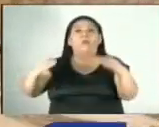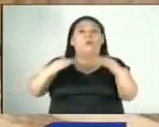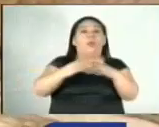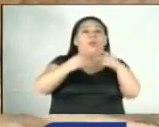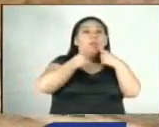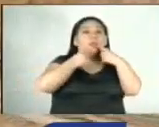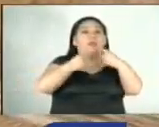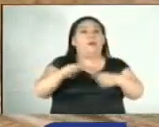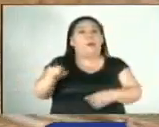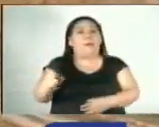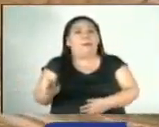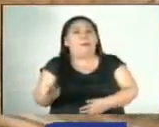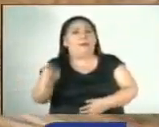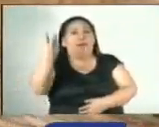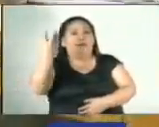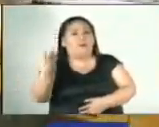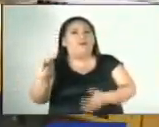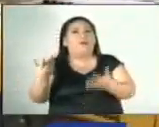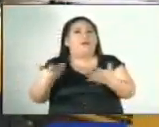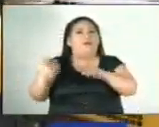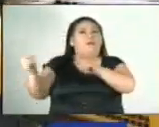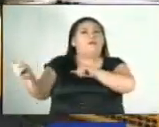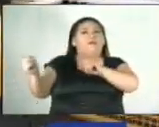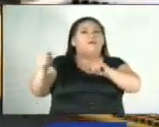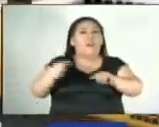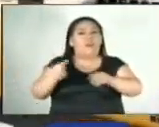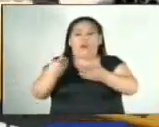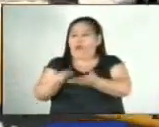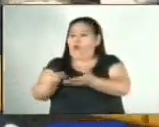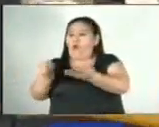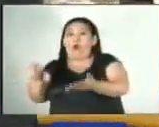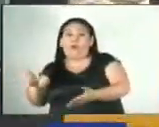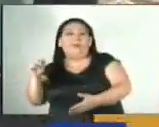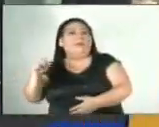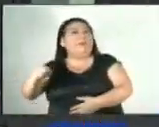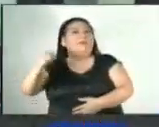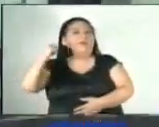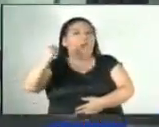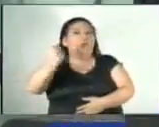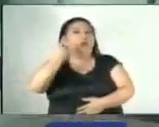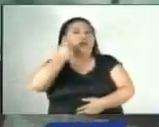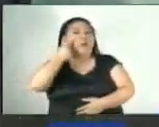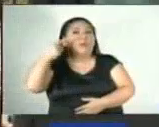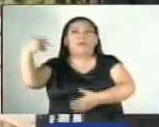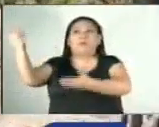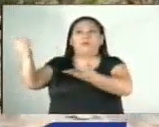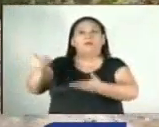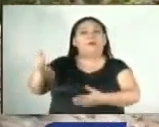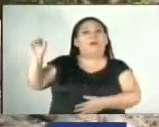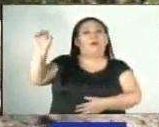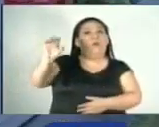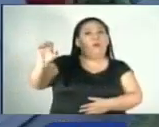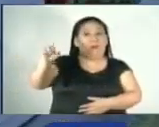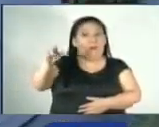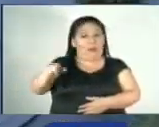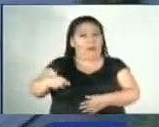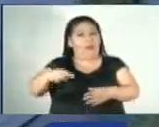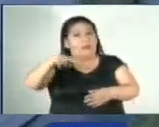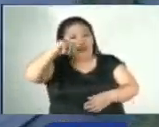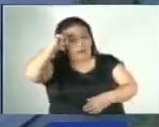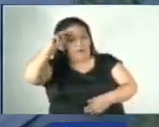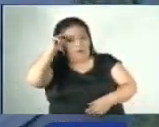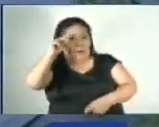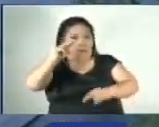que en los próximos días ingresará al país maquinaria que es importante, proveniente de Europa, para la construcción del viaducto. Con este